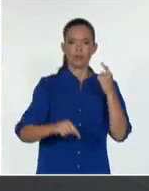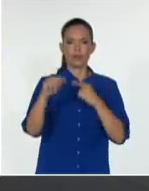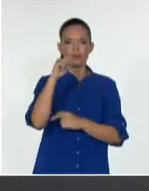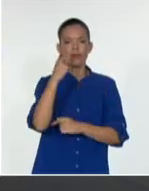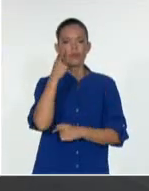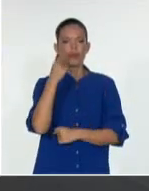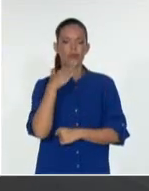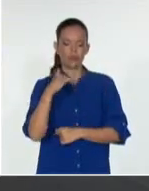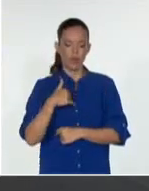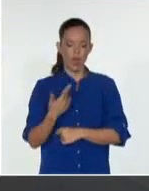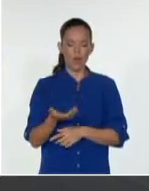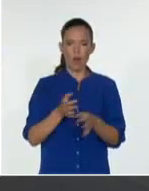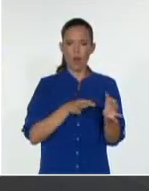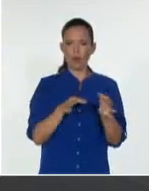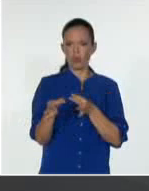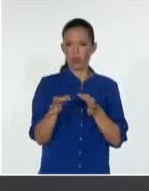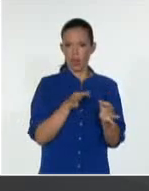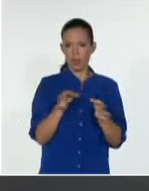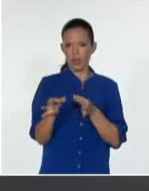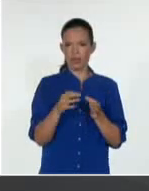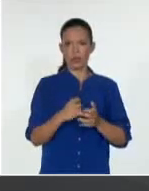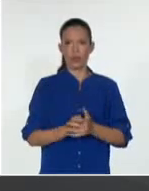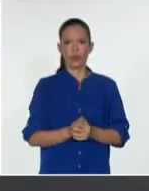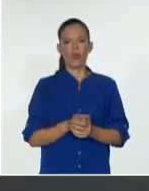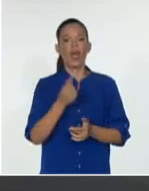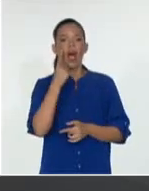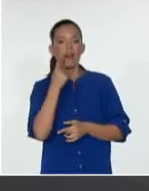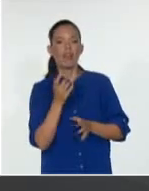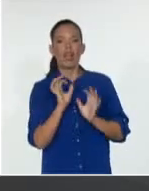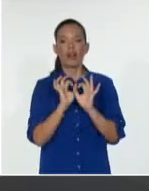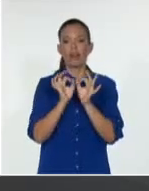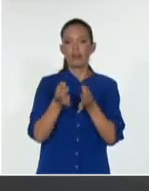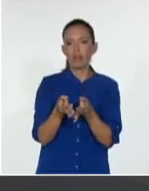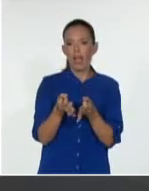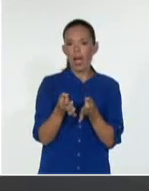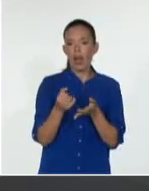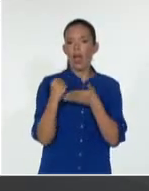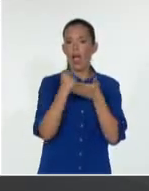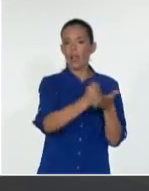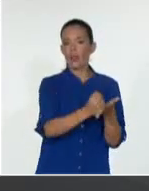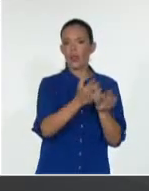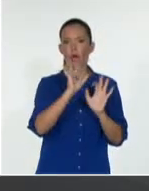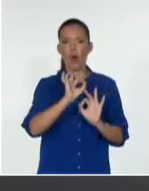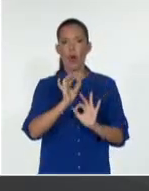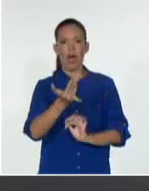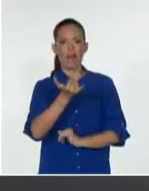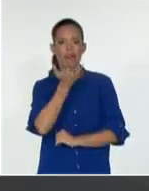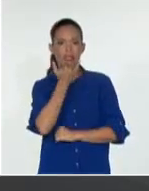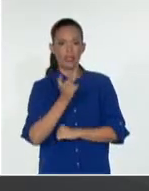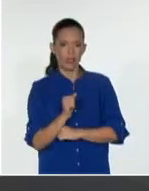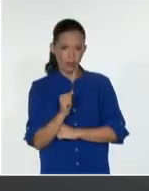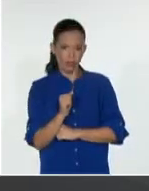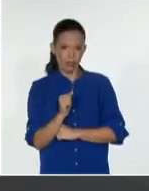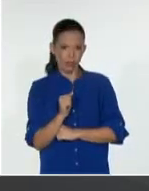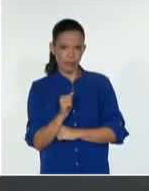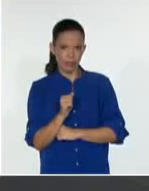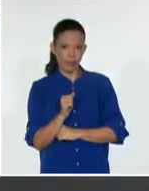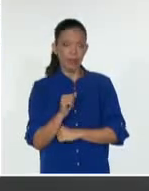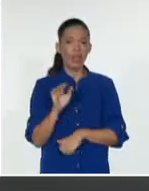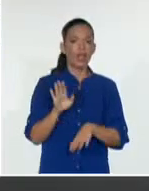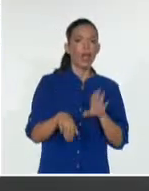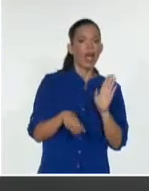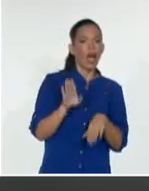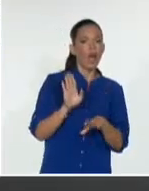petrista. Y veremos si pesaron las decisiones de gobierno en la gente o ganan terreno los ataques, muchas veces fabricados, que